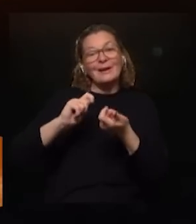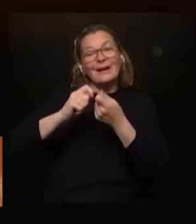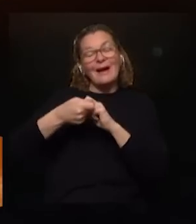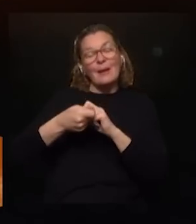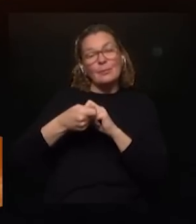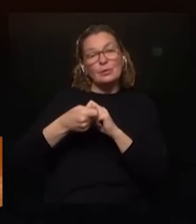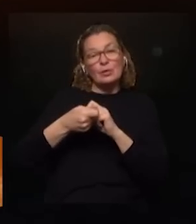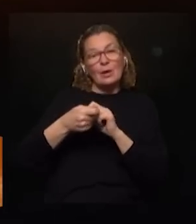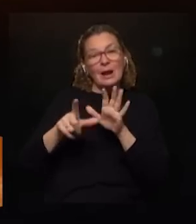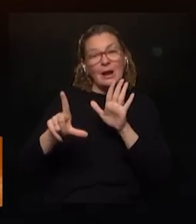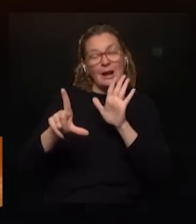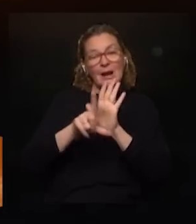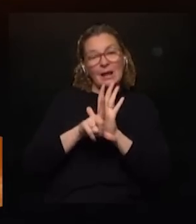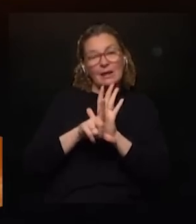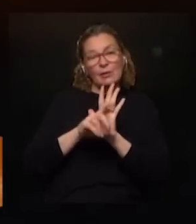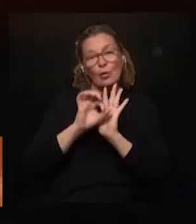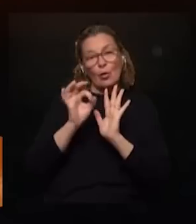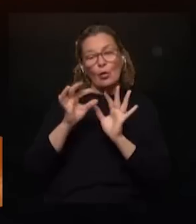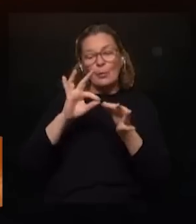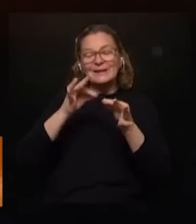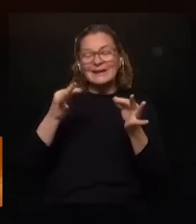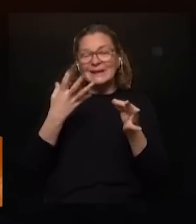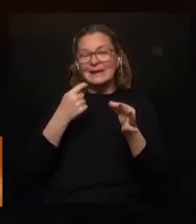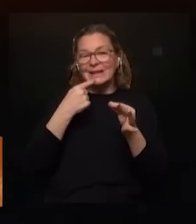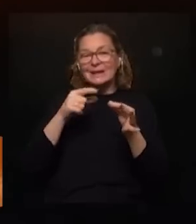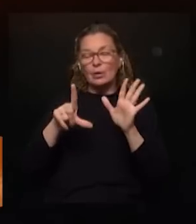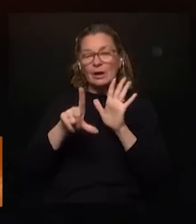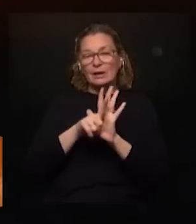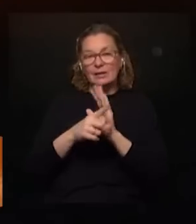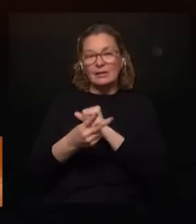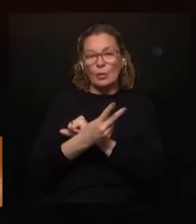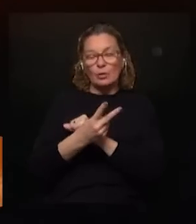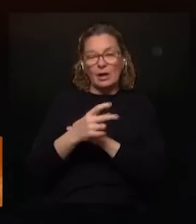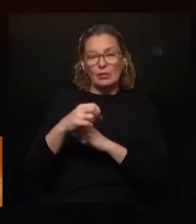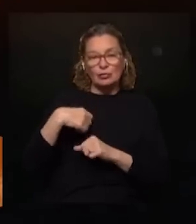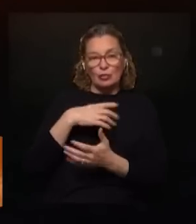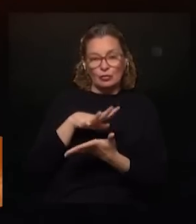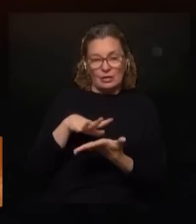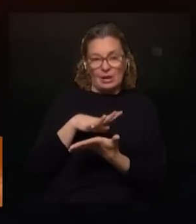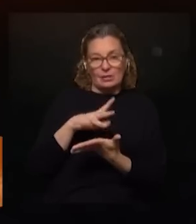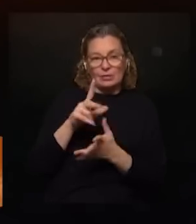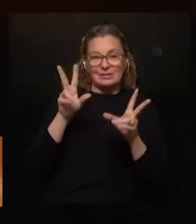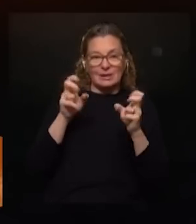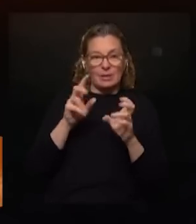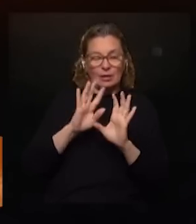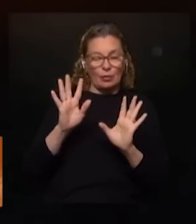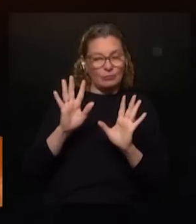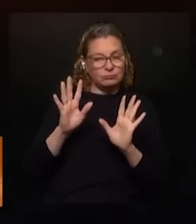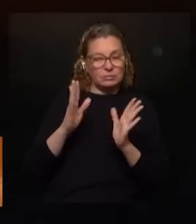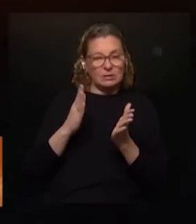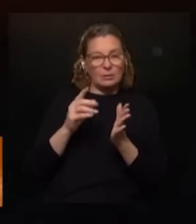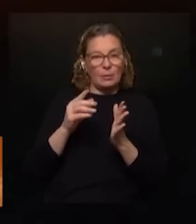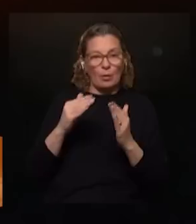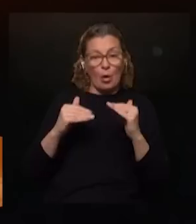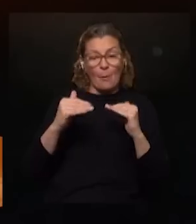a la ley o al concepto tratado en la ley de seguridad social son temas que no se tocan y por lo tanto son